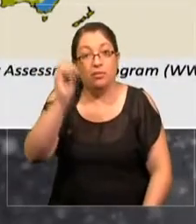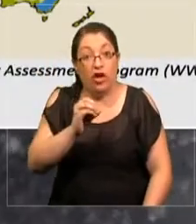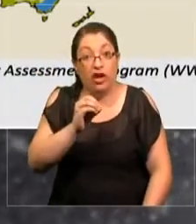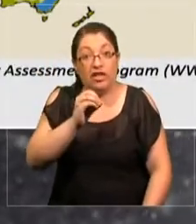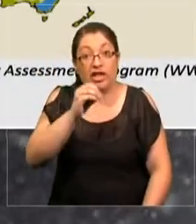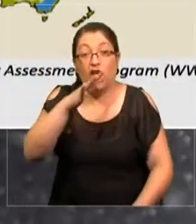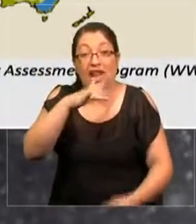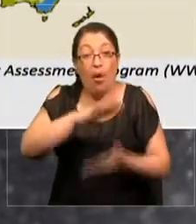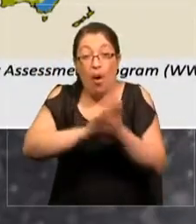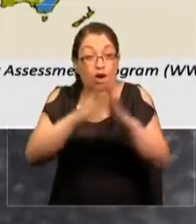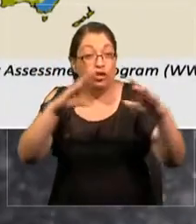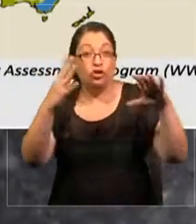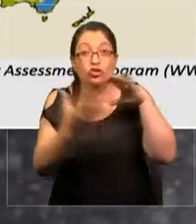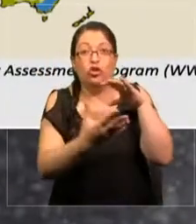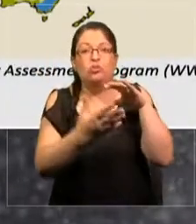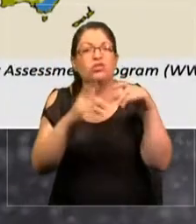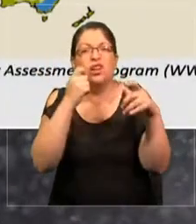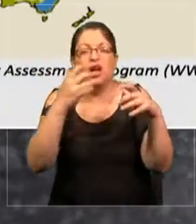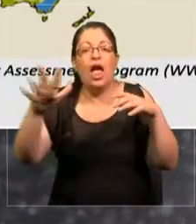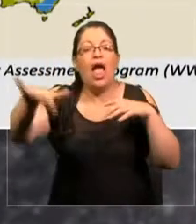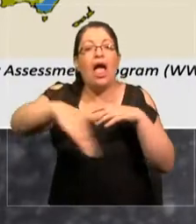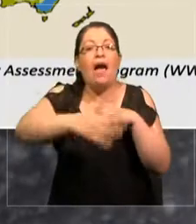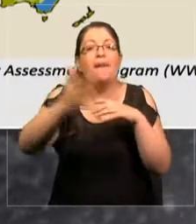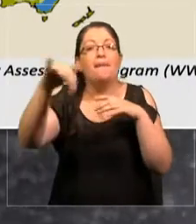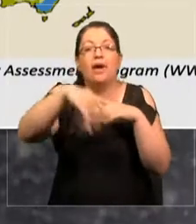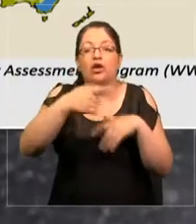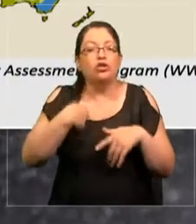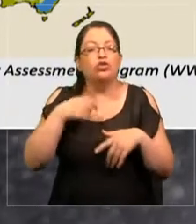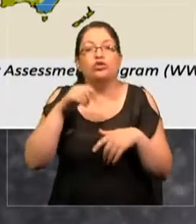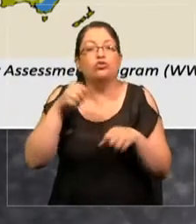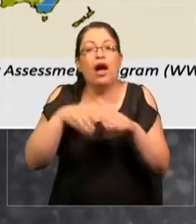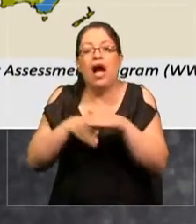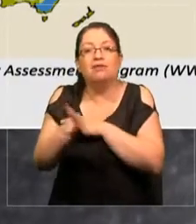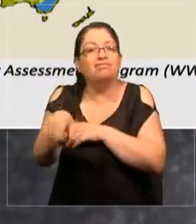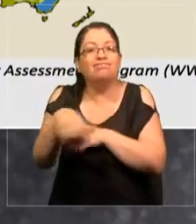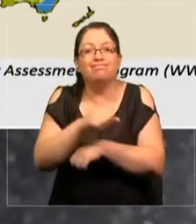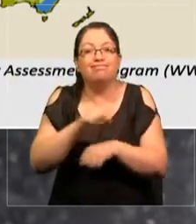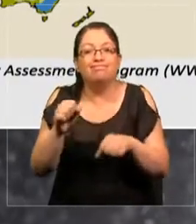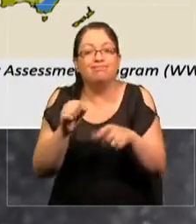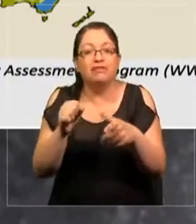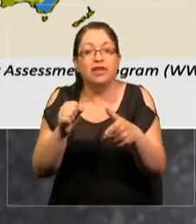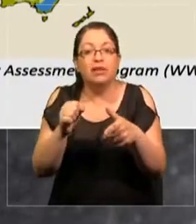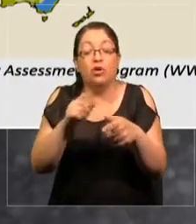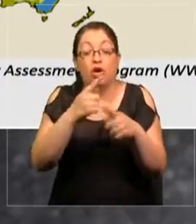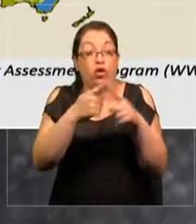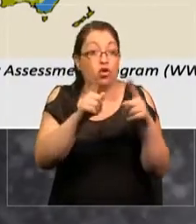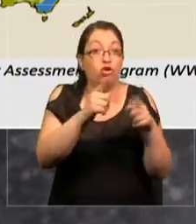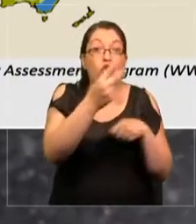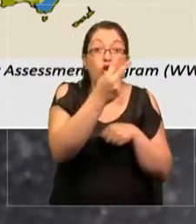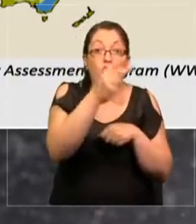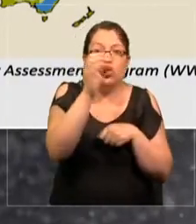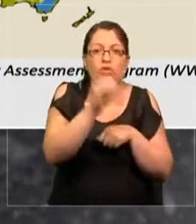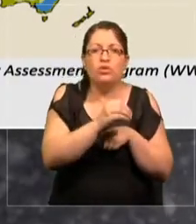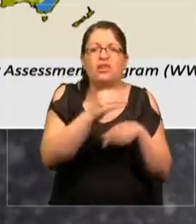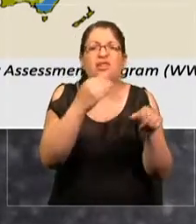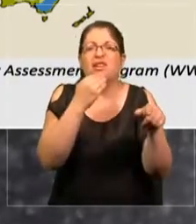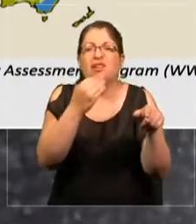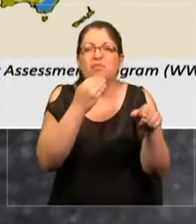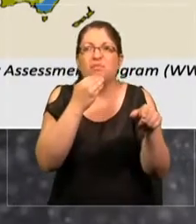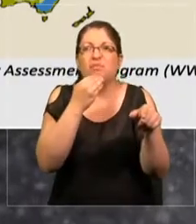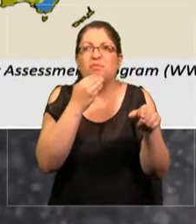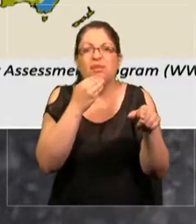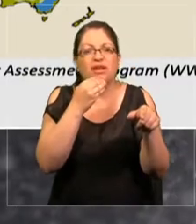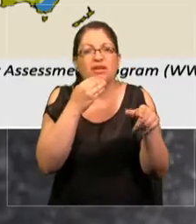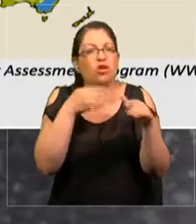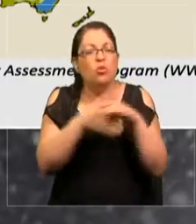es agua de mar y no tenemos acceso a ella. Y el restante, 2,5%, también no tiene gran